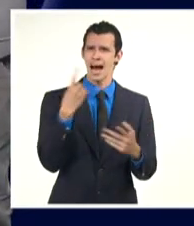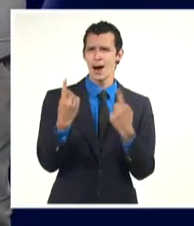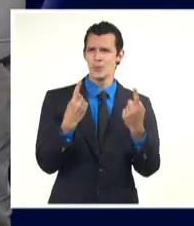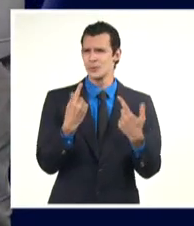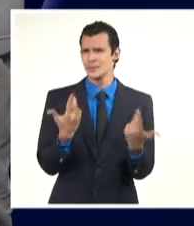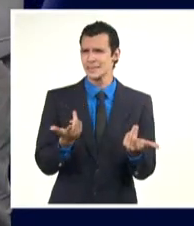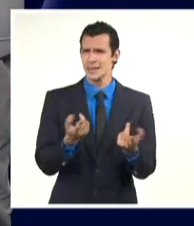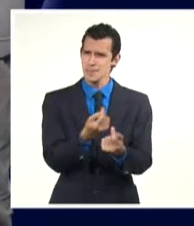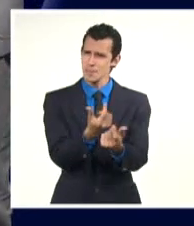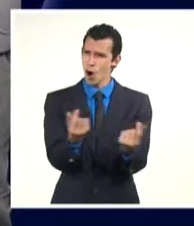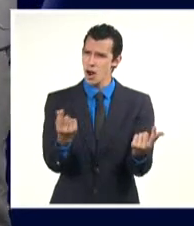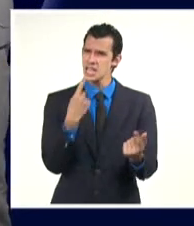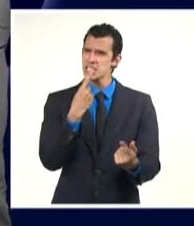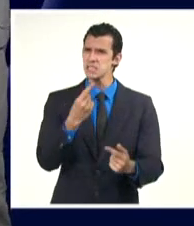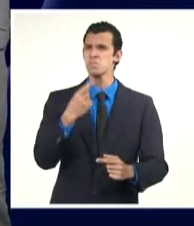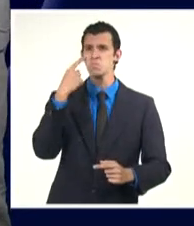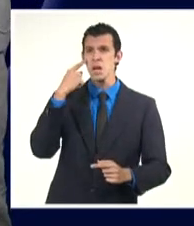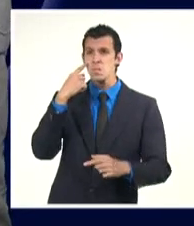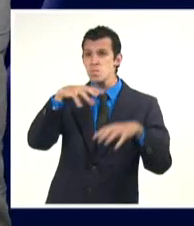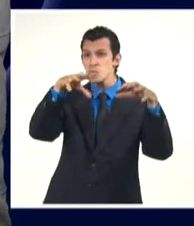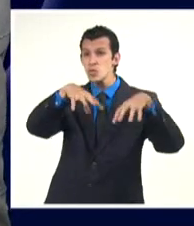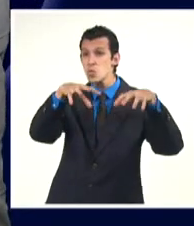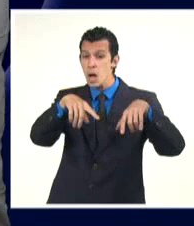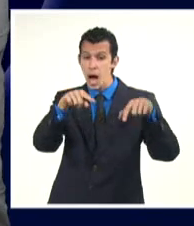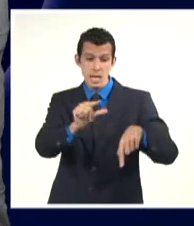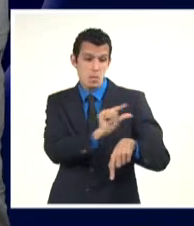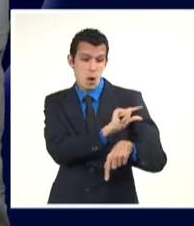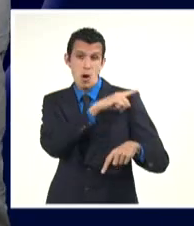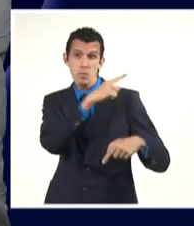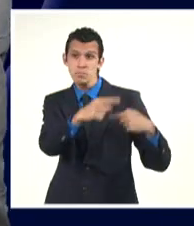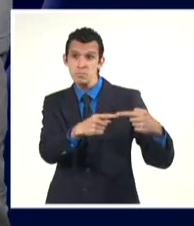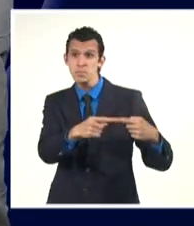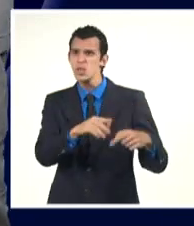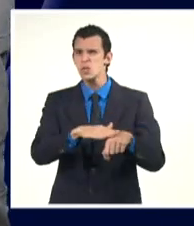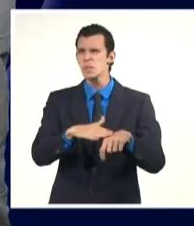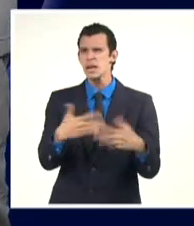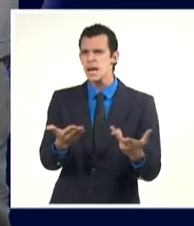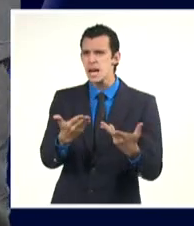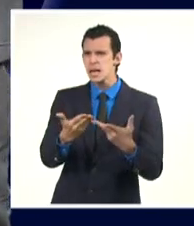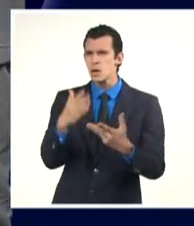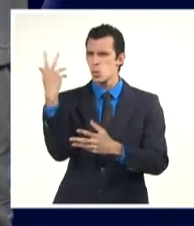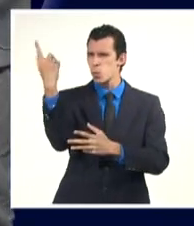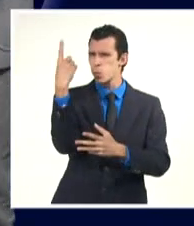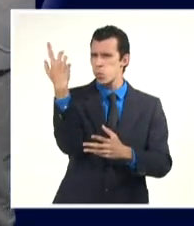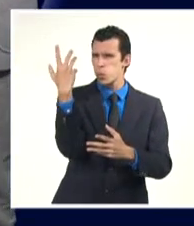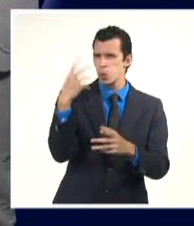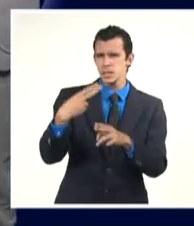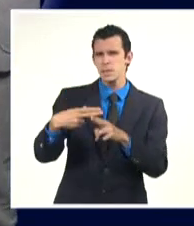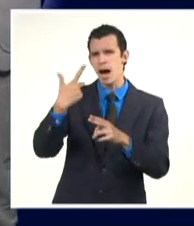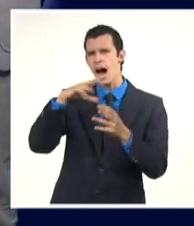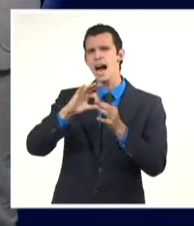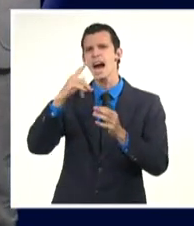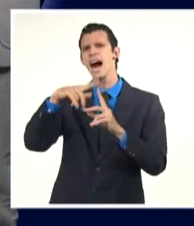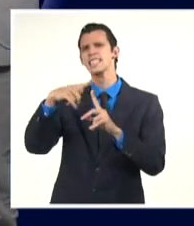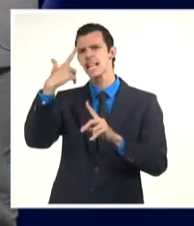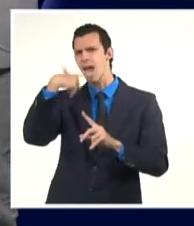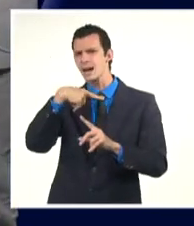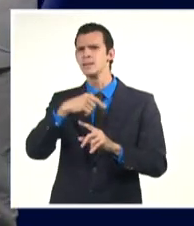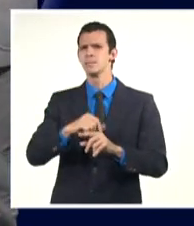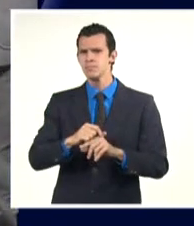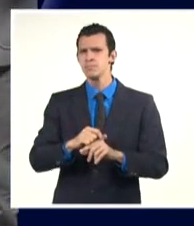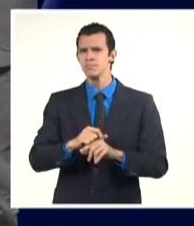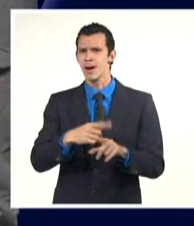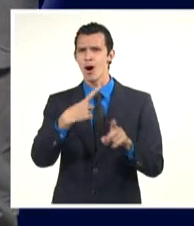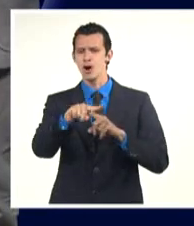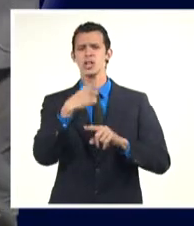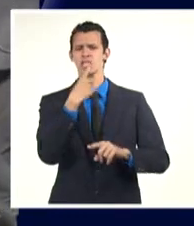al huracán Ágata, que fue un huracán del Pacífico, o a la tormenta tropical Álex, que en